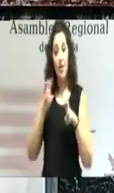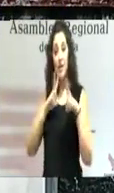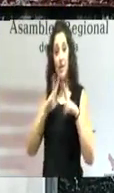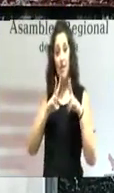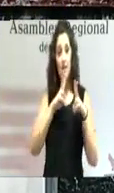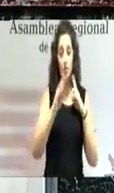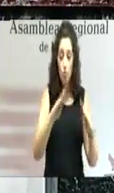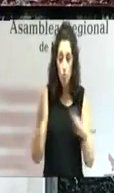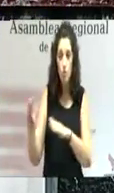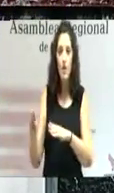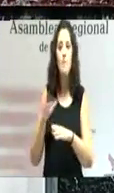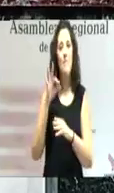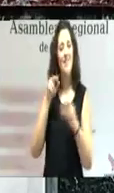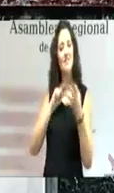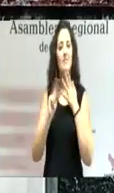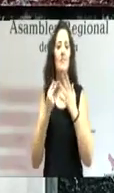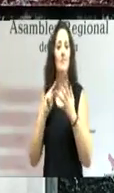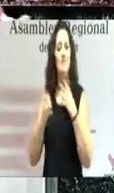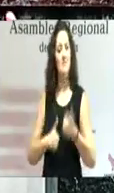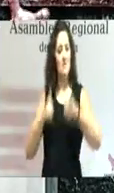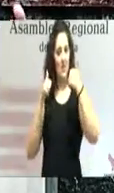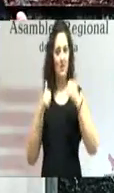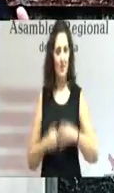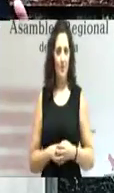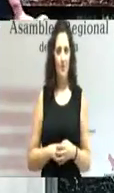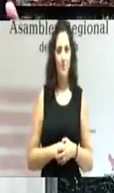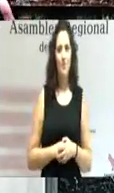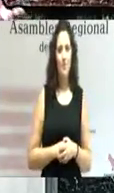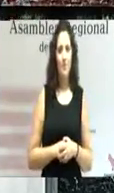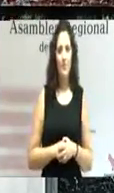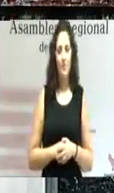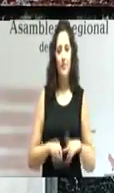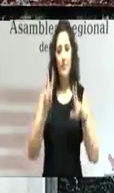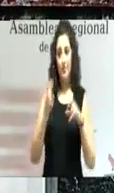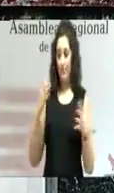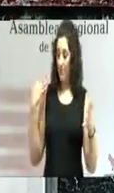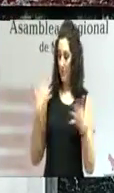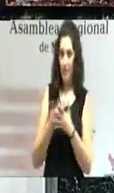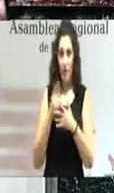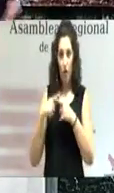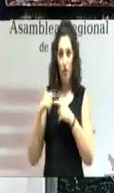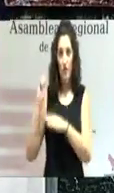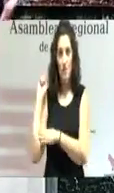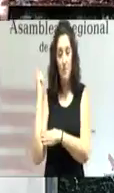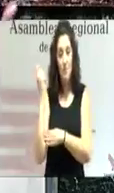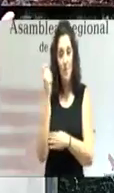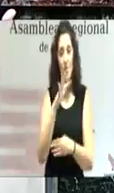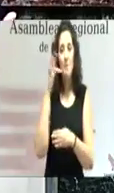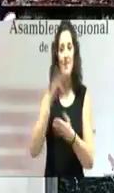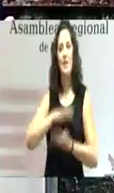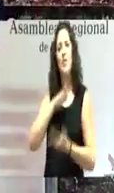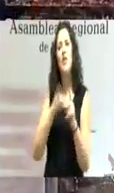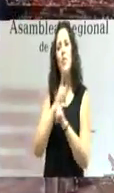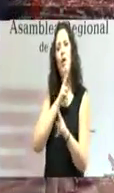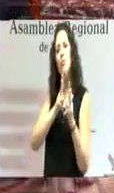y más transparencia en sus actos. Avanzar en la línea de lo logrado hasta ahora y demostrar nuestra capacidad para responder